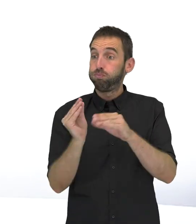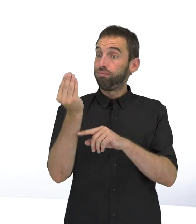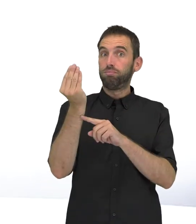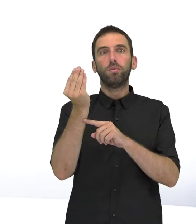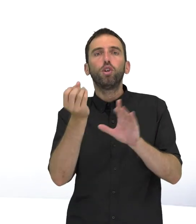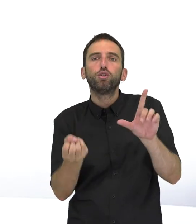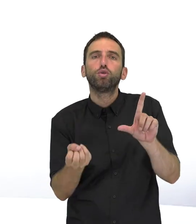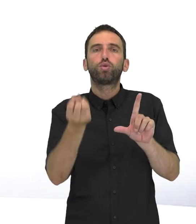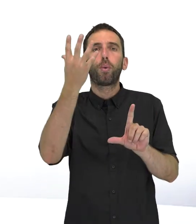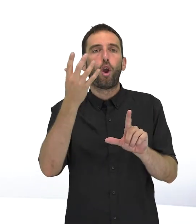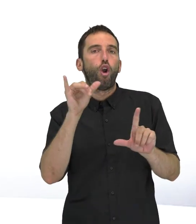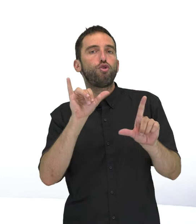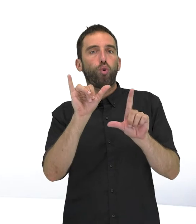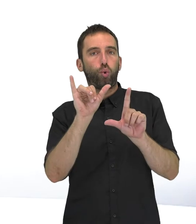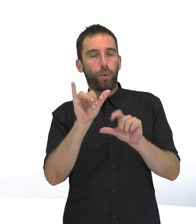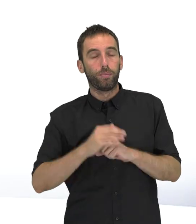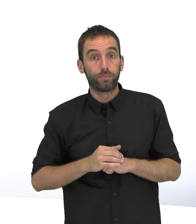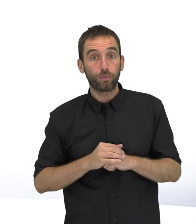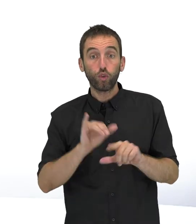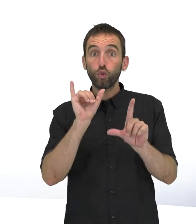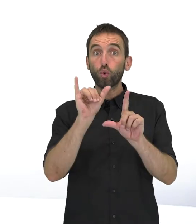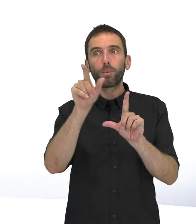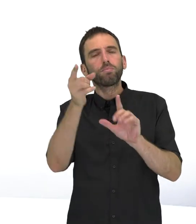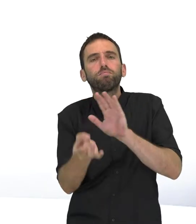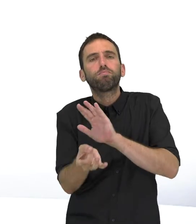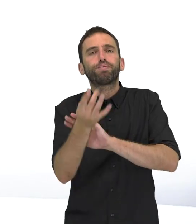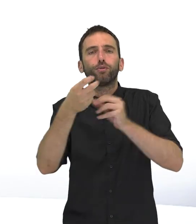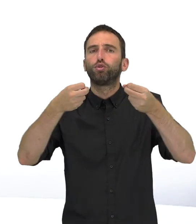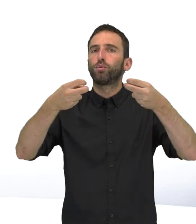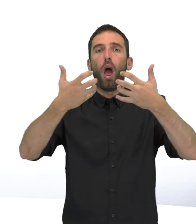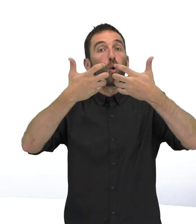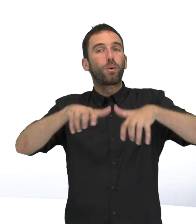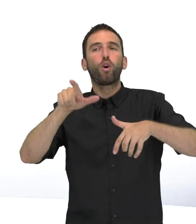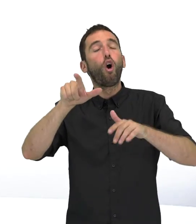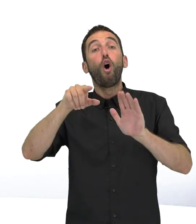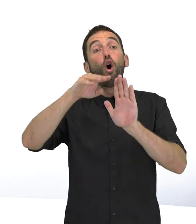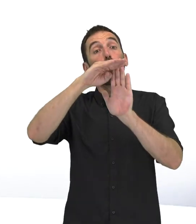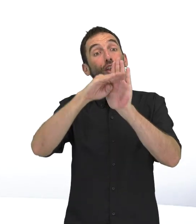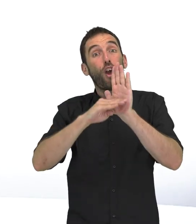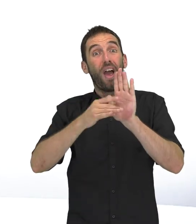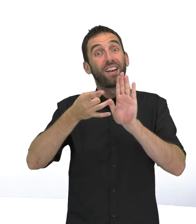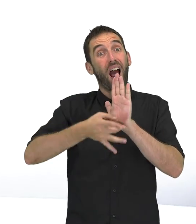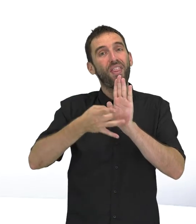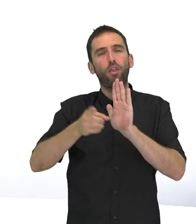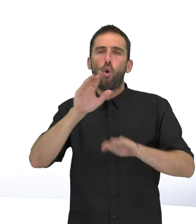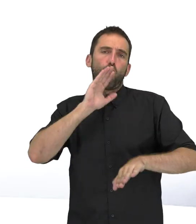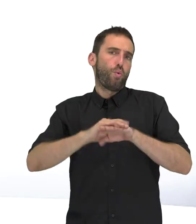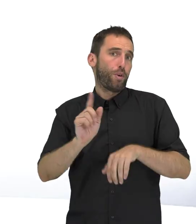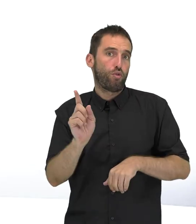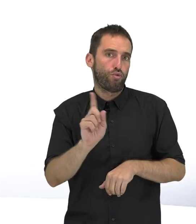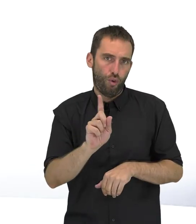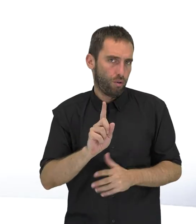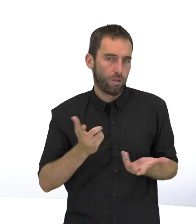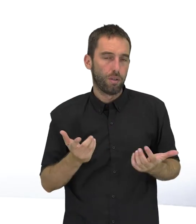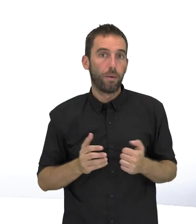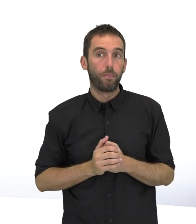subirlo a YouTube. YouTube genera automáticamente unos subtítulos que no cumplen las condiciones de calidad mínima que hemos visto